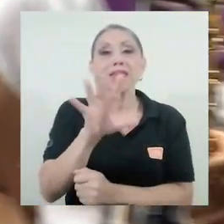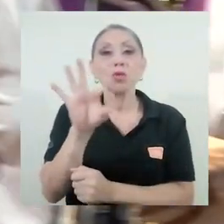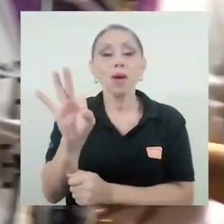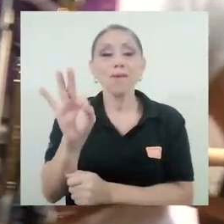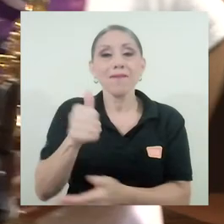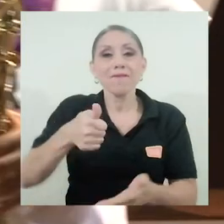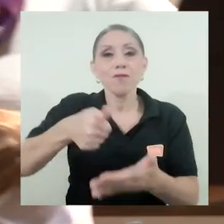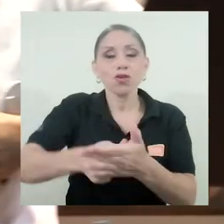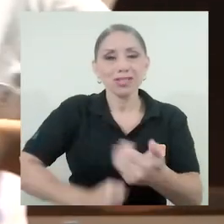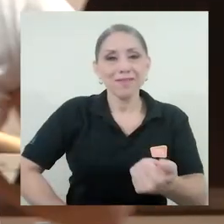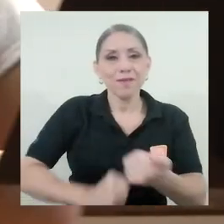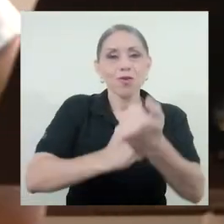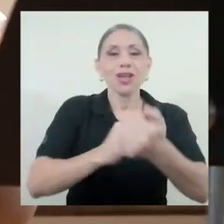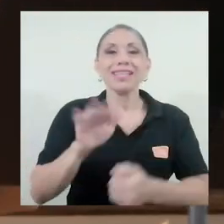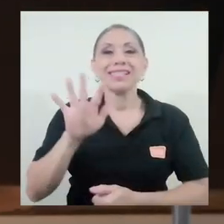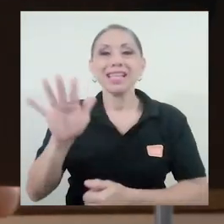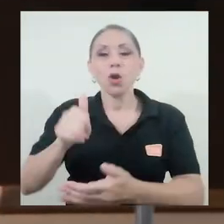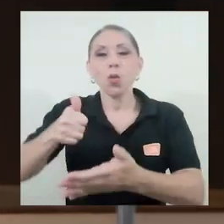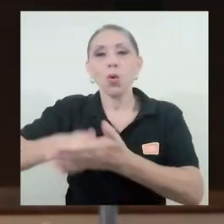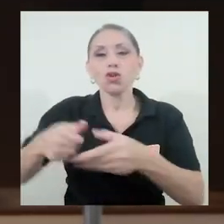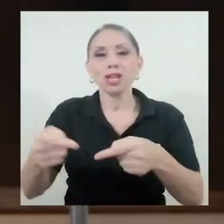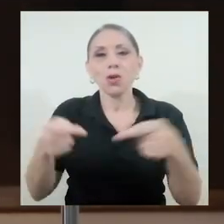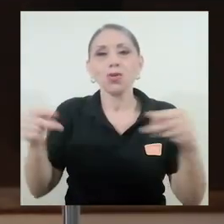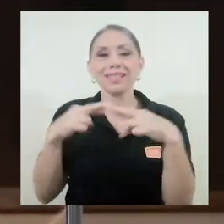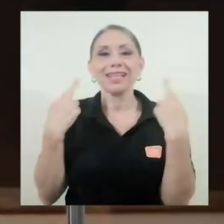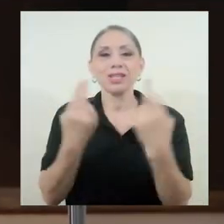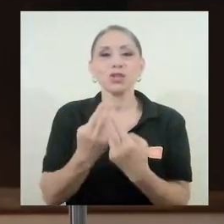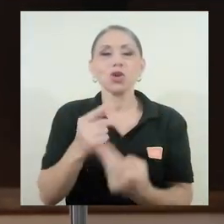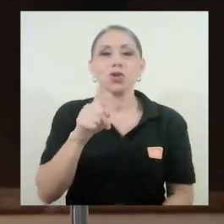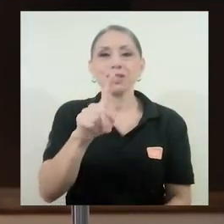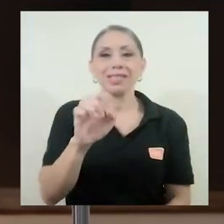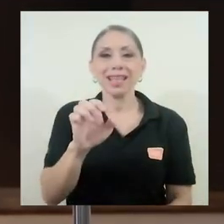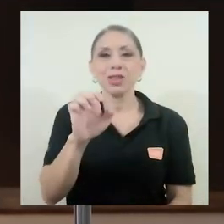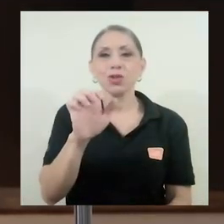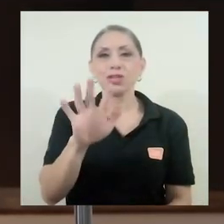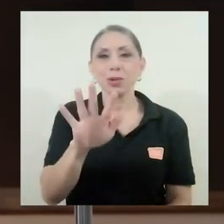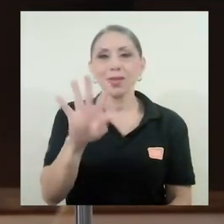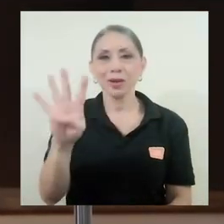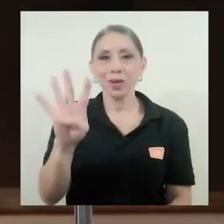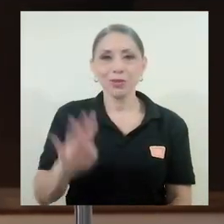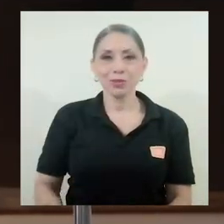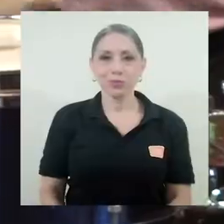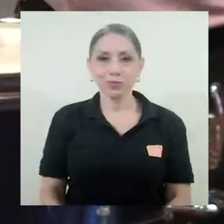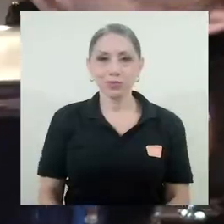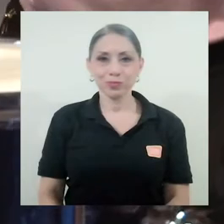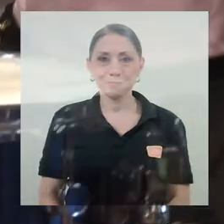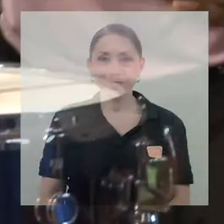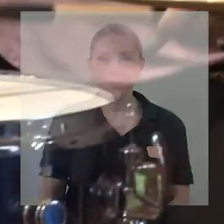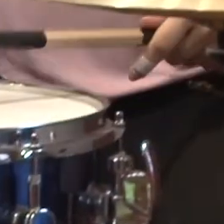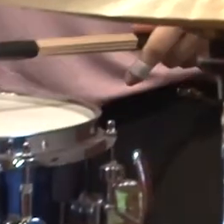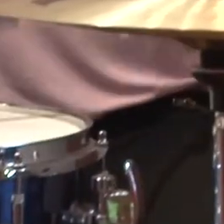con 29 votos a favor y 5 en contra en la sesión número 154.